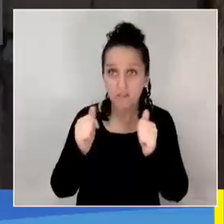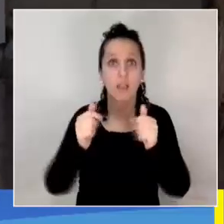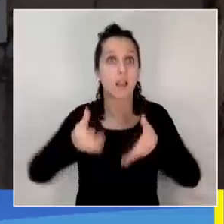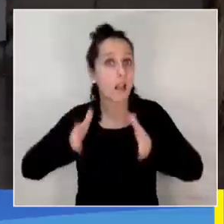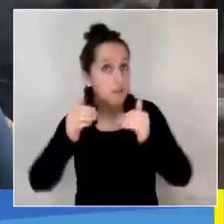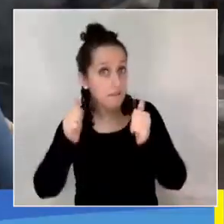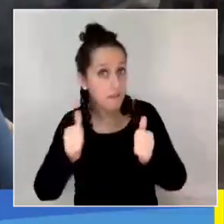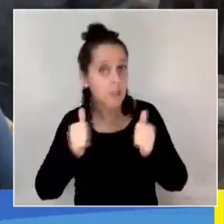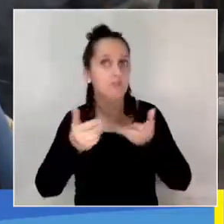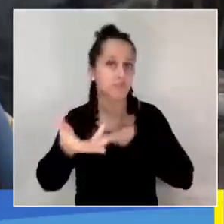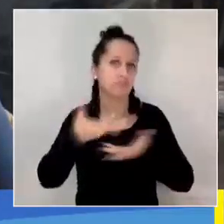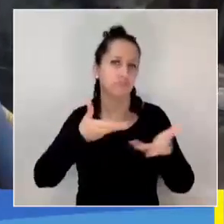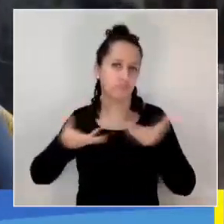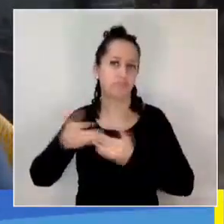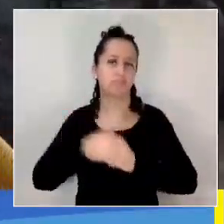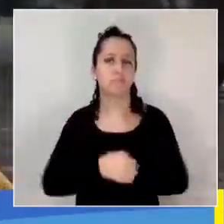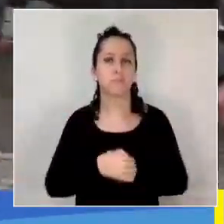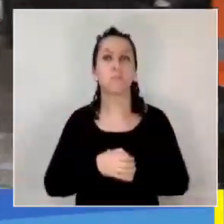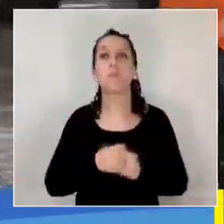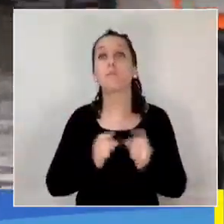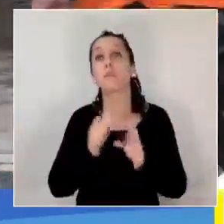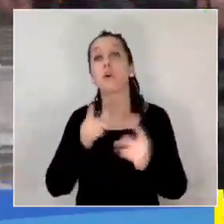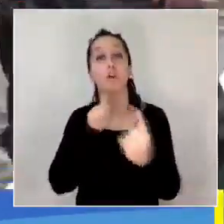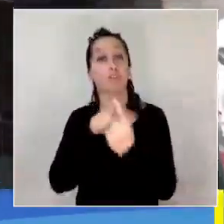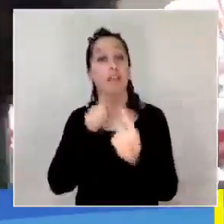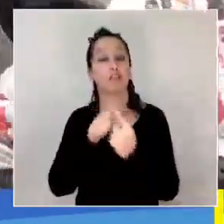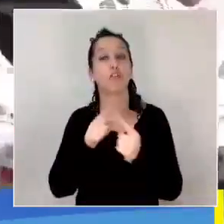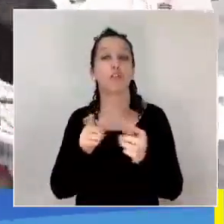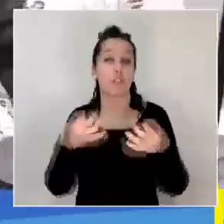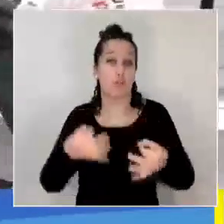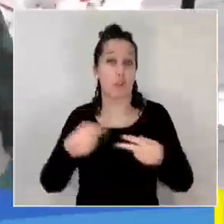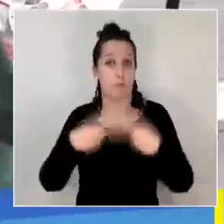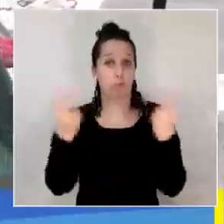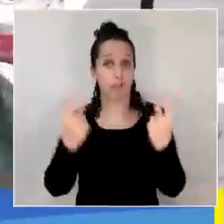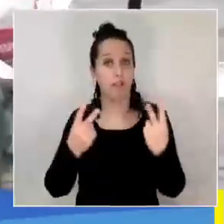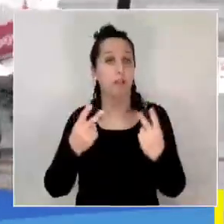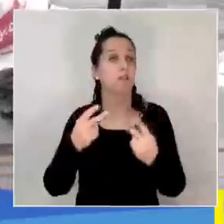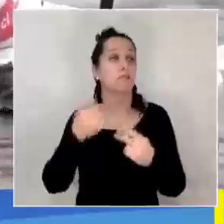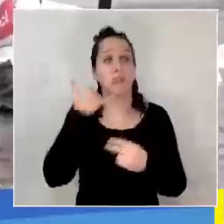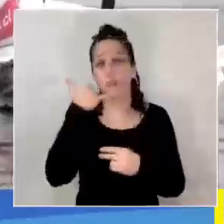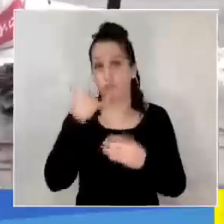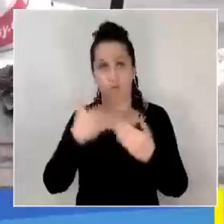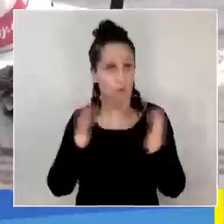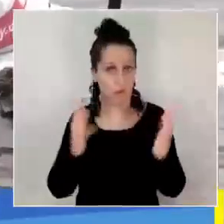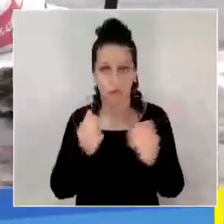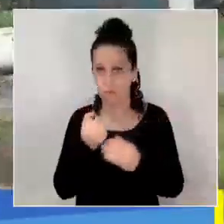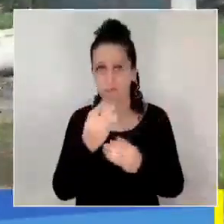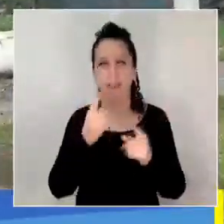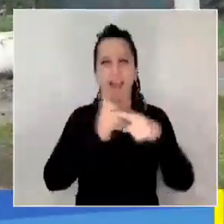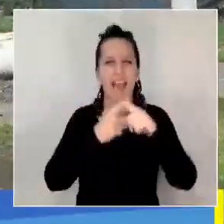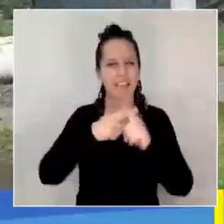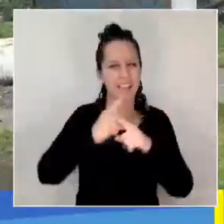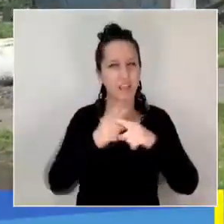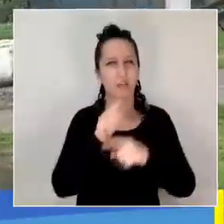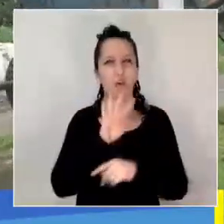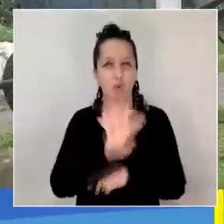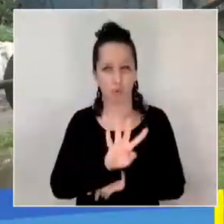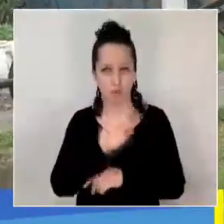Recuerde que para contactar a Seguridad Pública puede marcar desde cualquier teléfono al asterisco